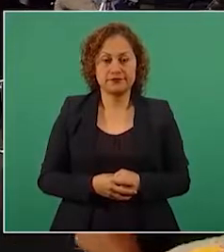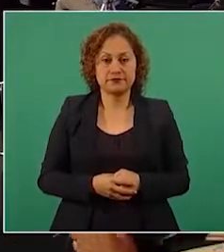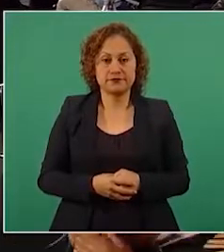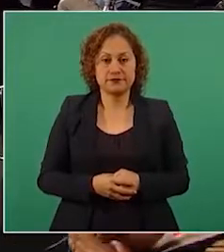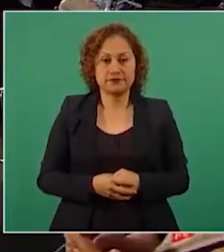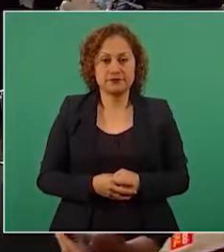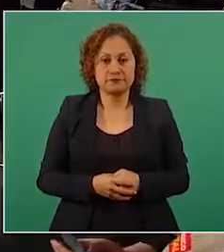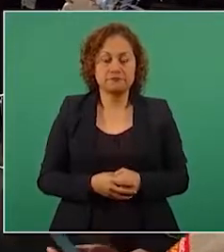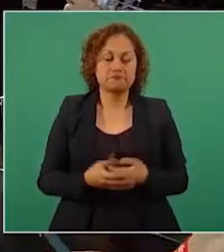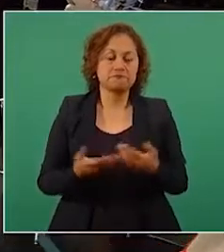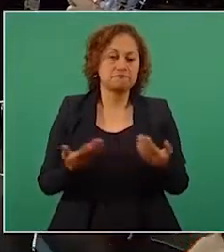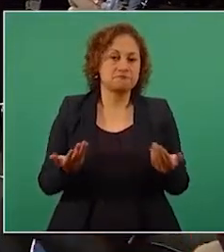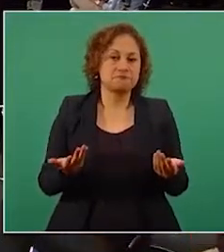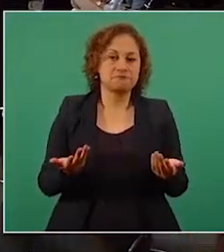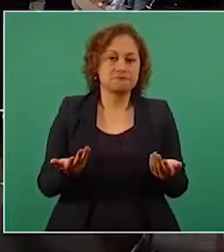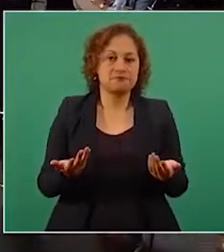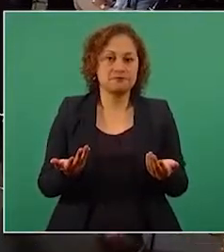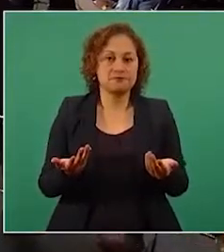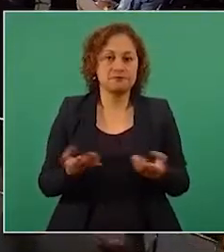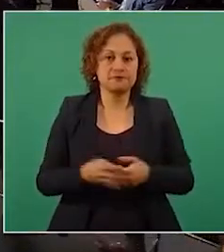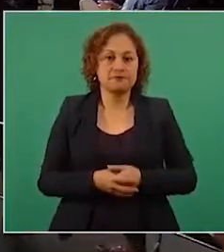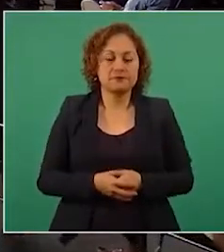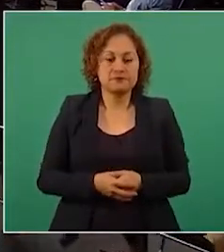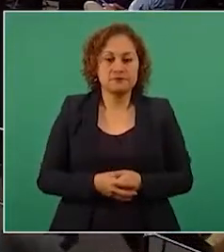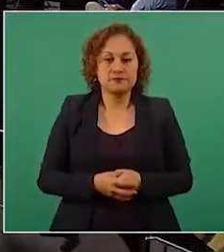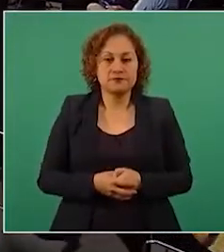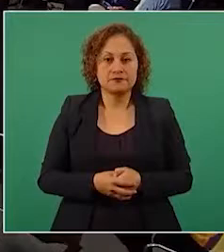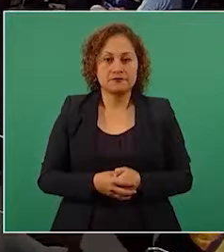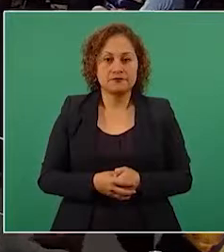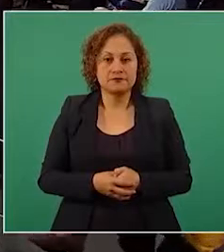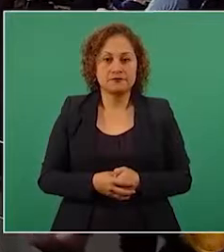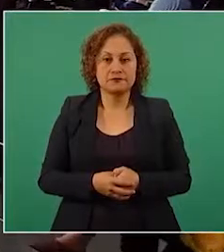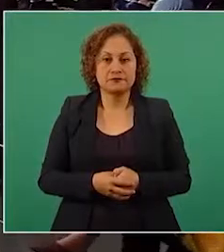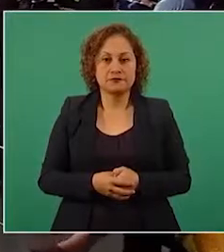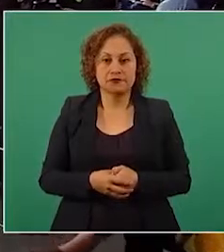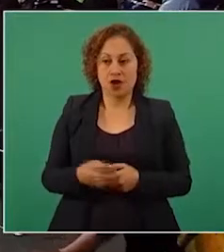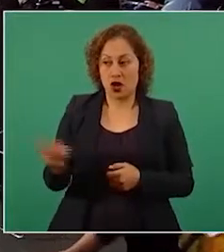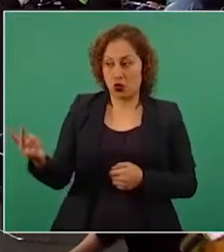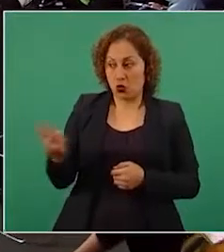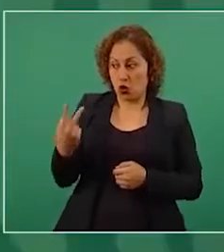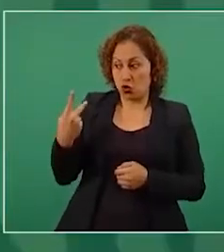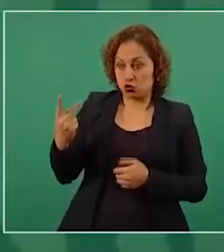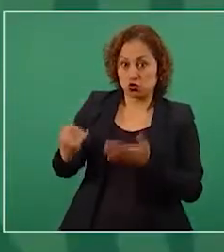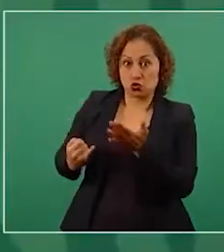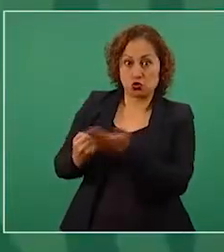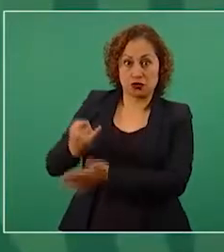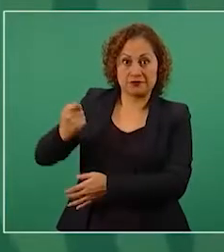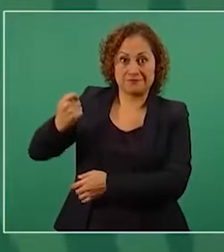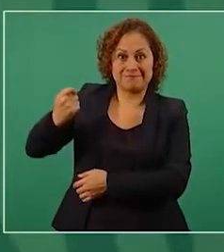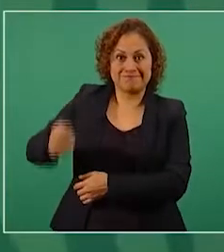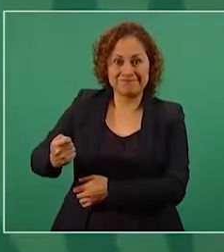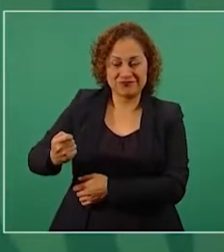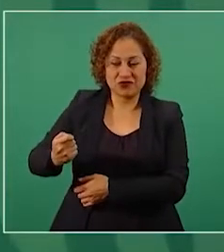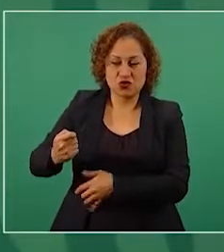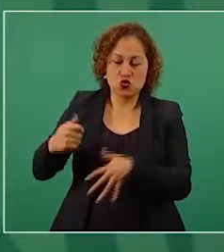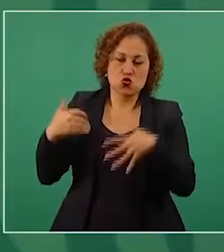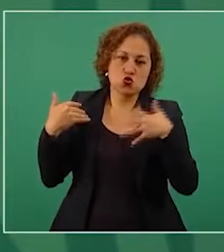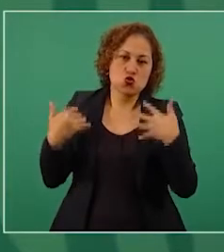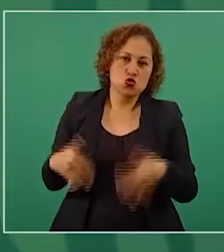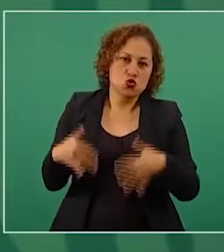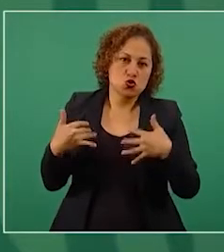A pesar de este agravio, yo